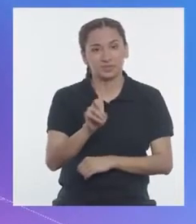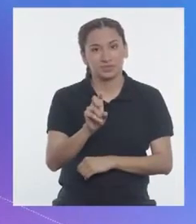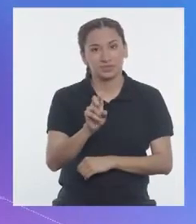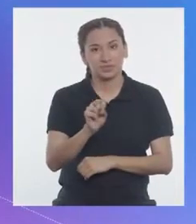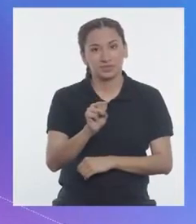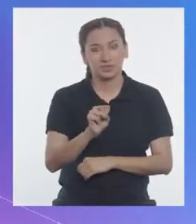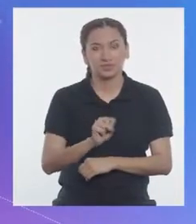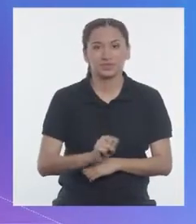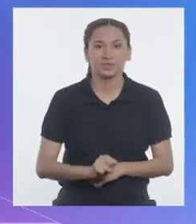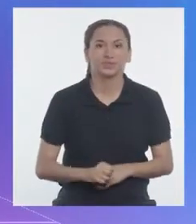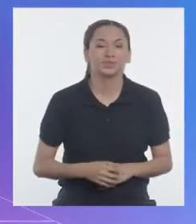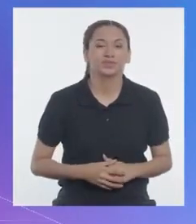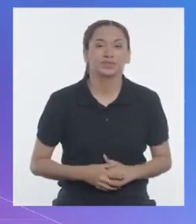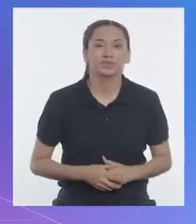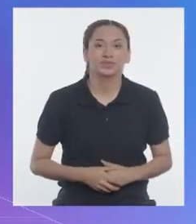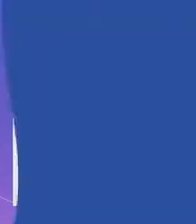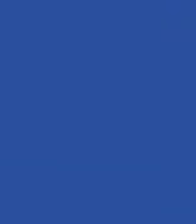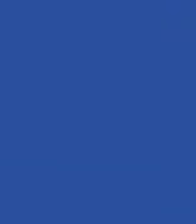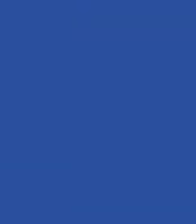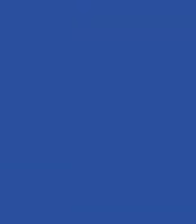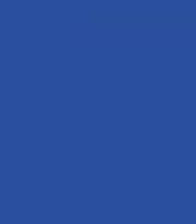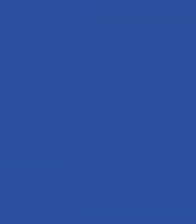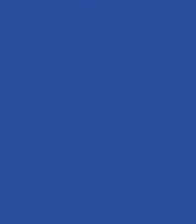3, 2, 1.